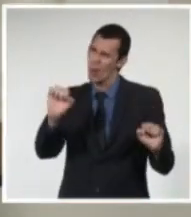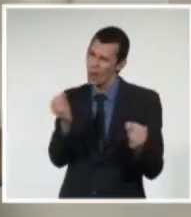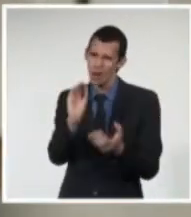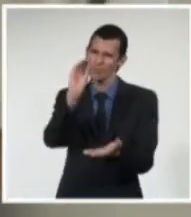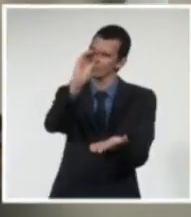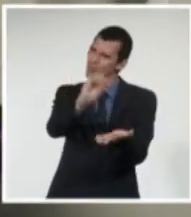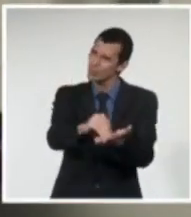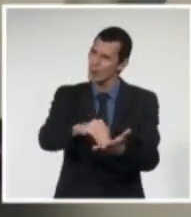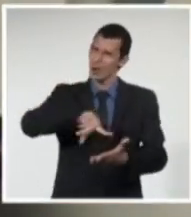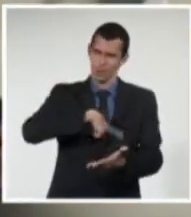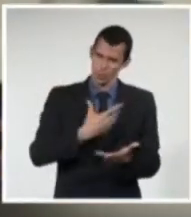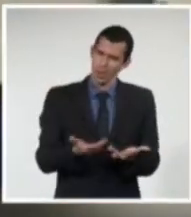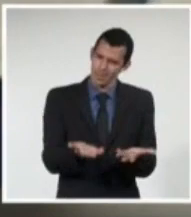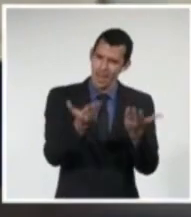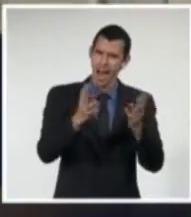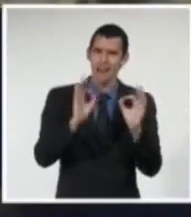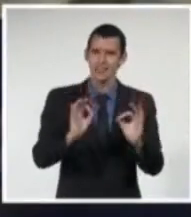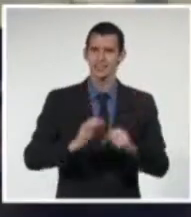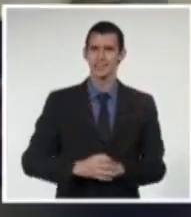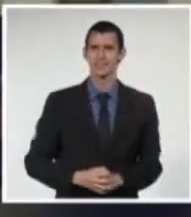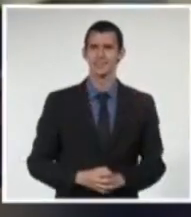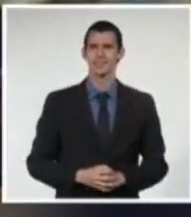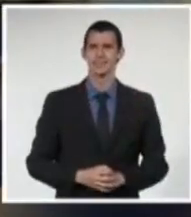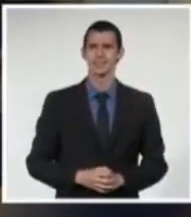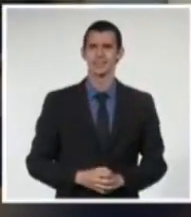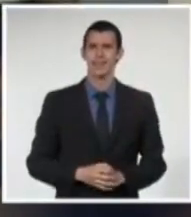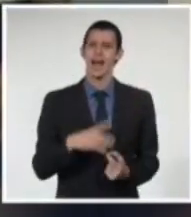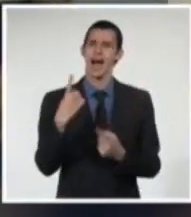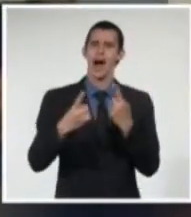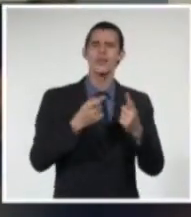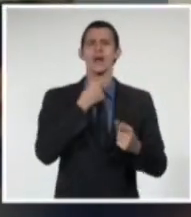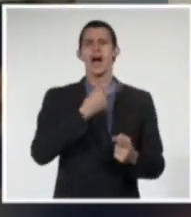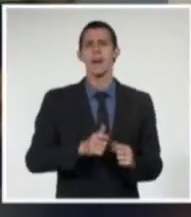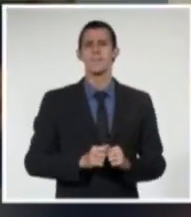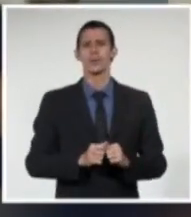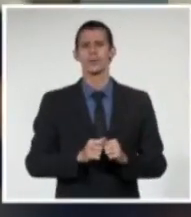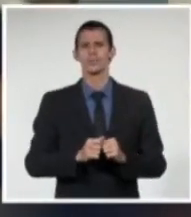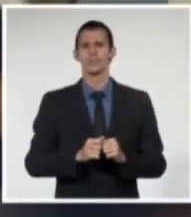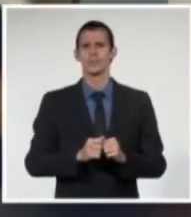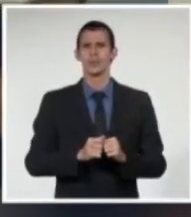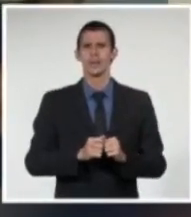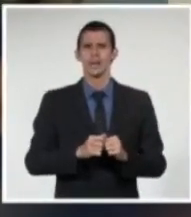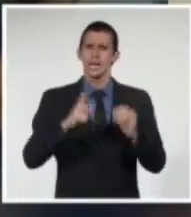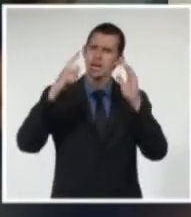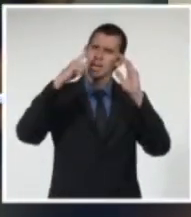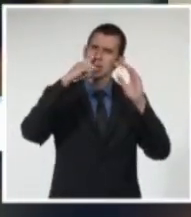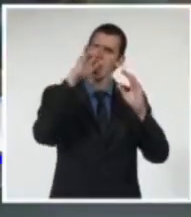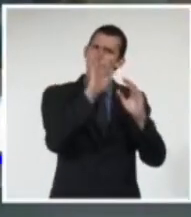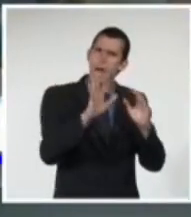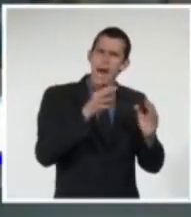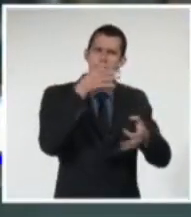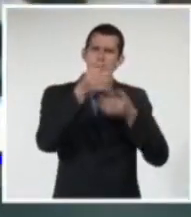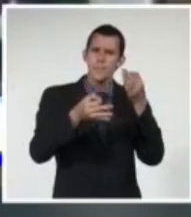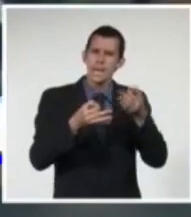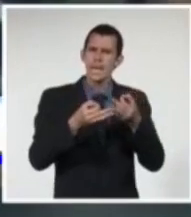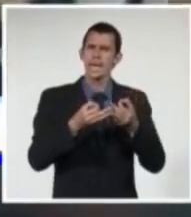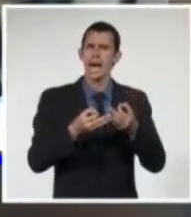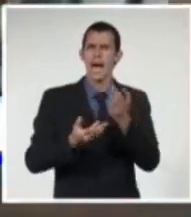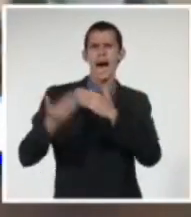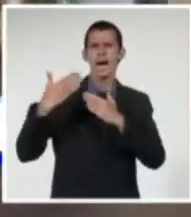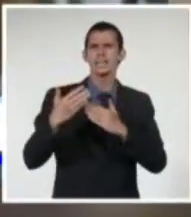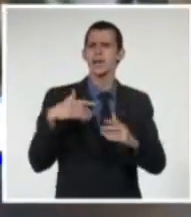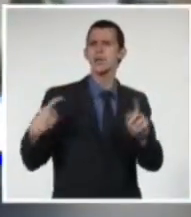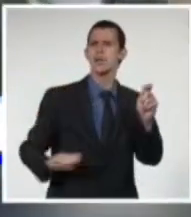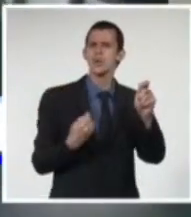pantalla protagonizó series como Aventuras de Juan Quinquín, En Silencio ha tenido que ser, y Un bolero para Eduardo, entre muchos otros.